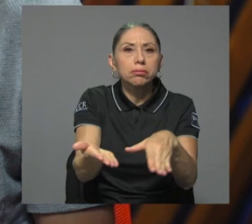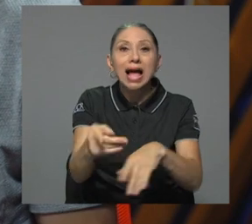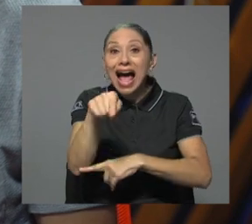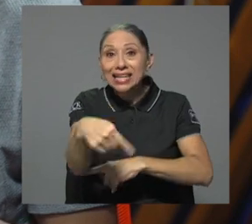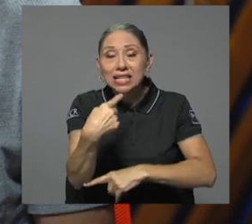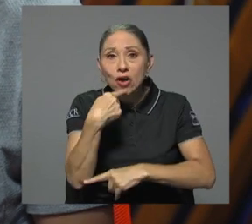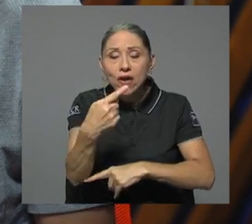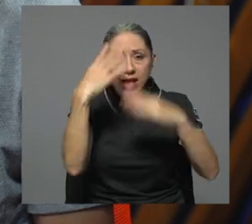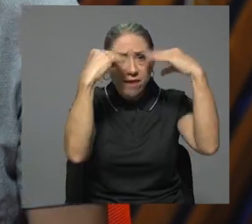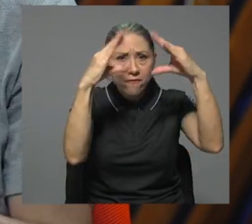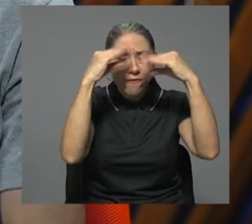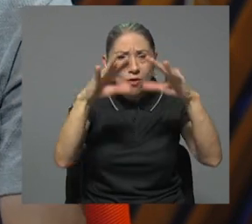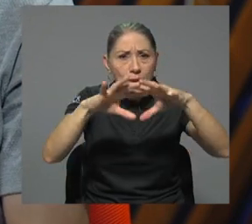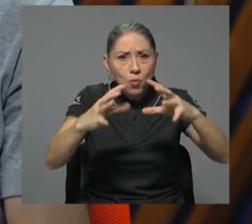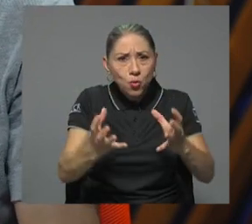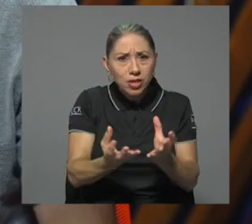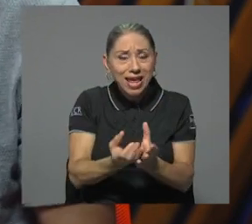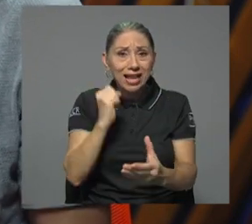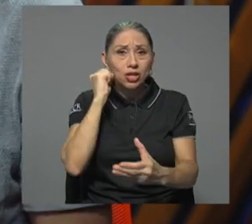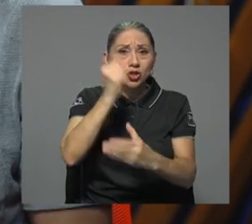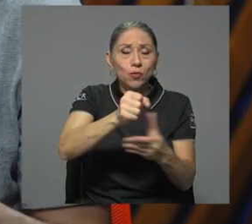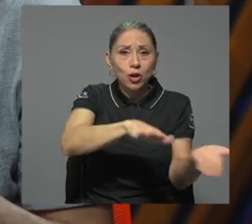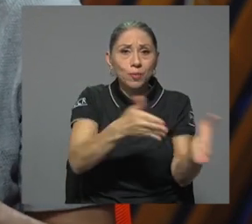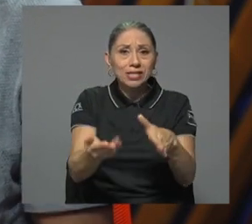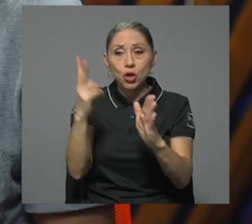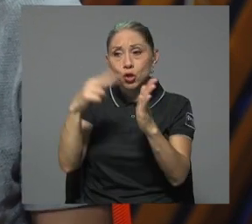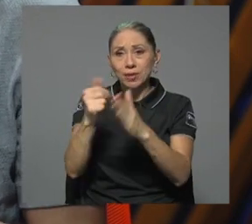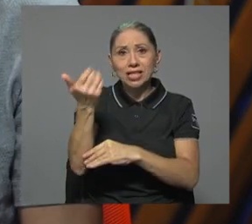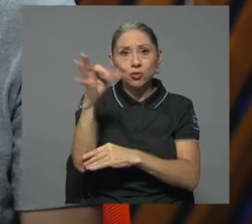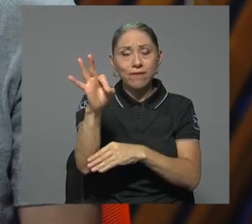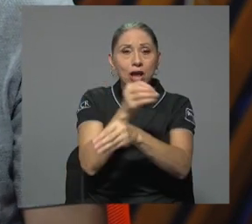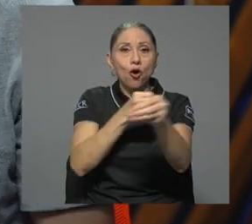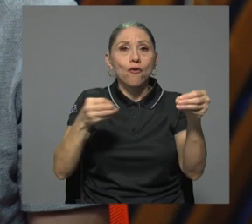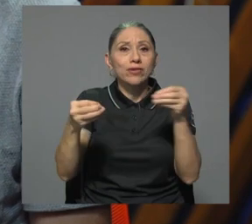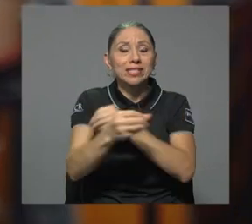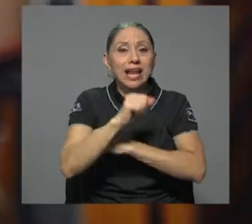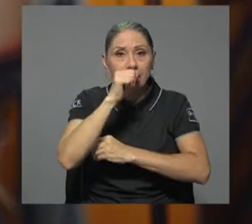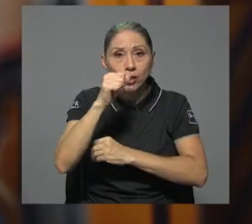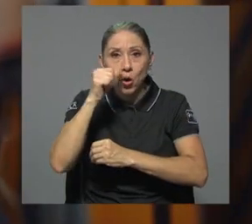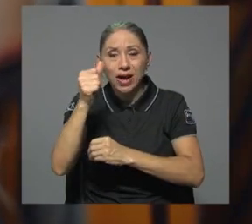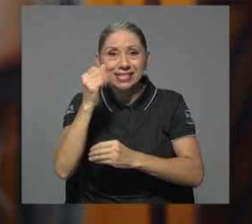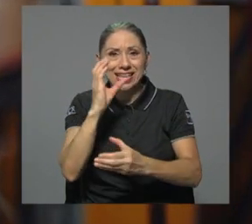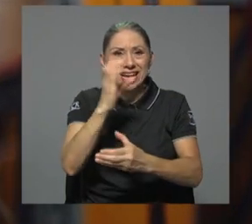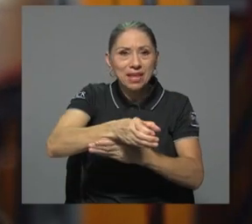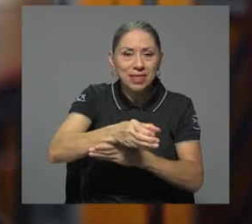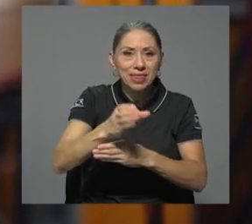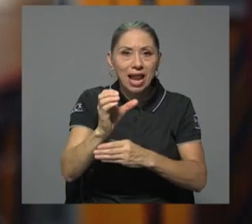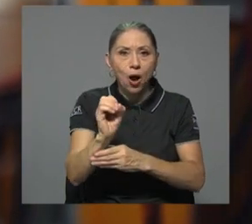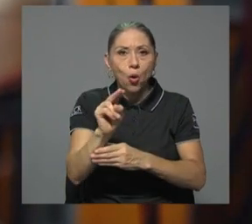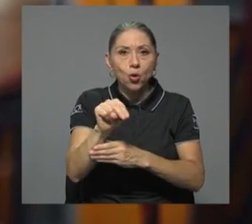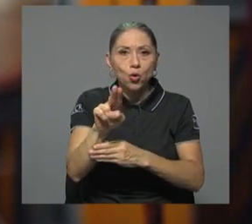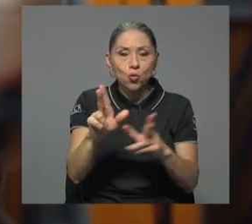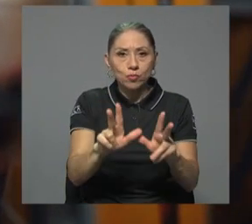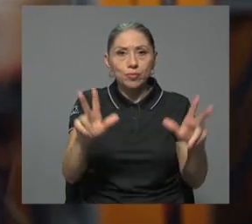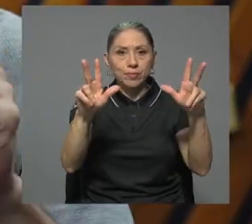Mundial sobre el Homicidio del 2019 de la Oficina sobre Drogas y Crimen de la ONU. Ese reporte señaló que existe